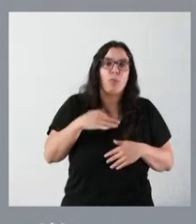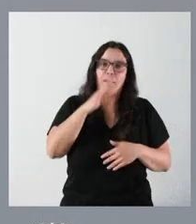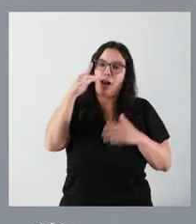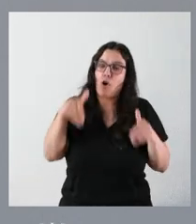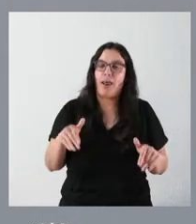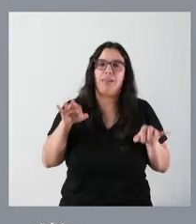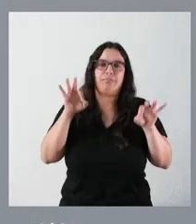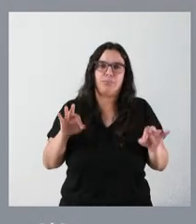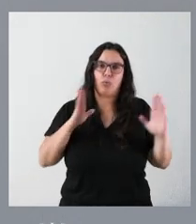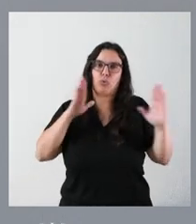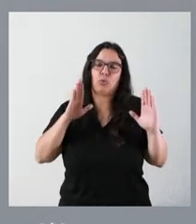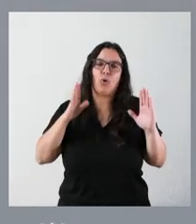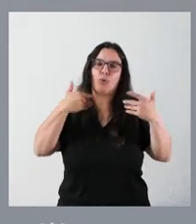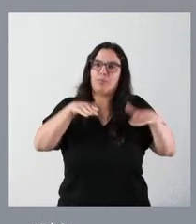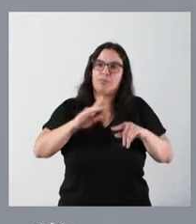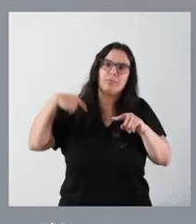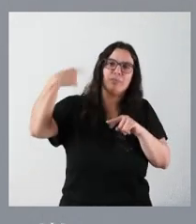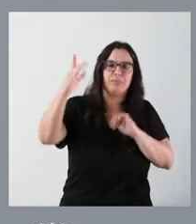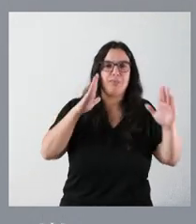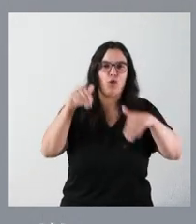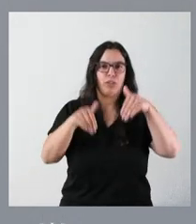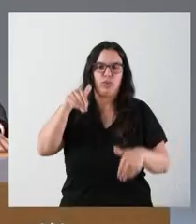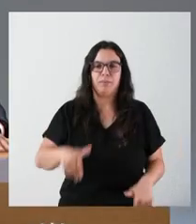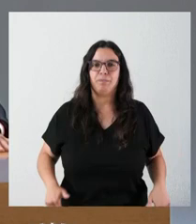dejarlos para más adelante, en función del periodo electoral que estamos.